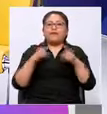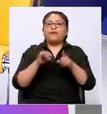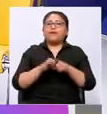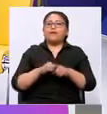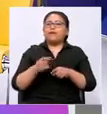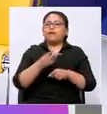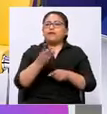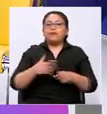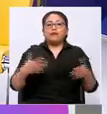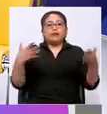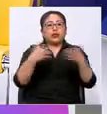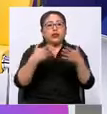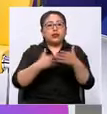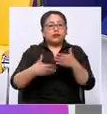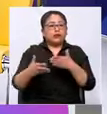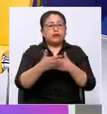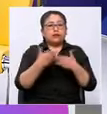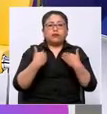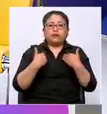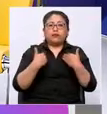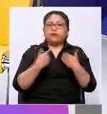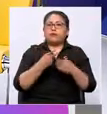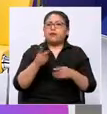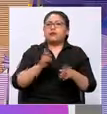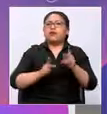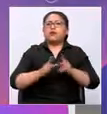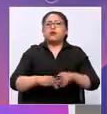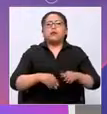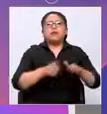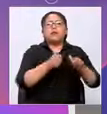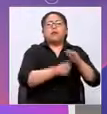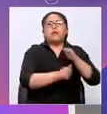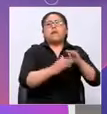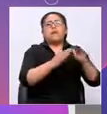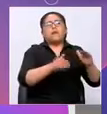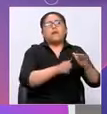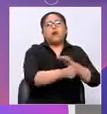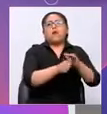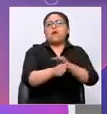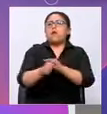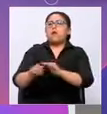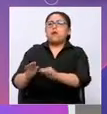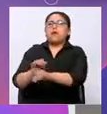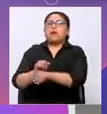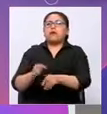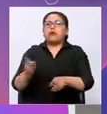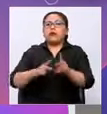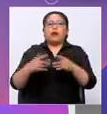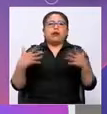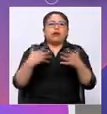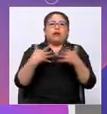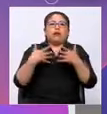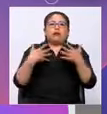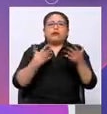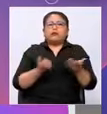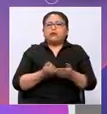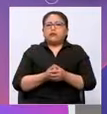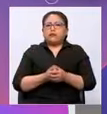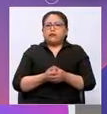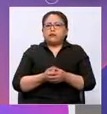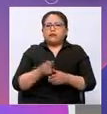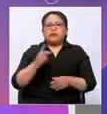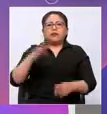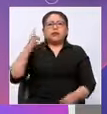el miedo, el miedo que se metía la gente encerrándola con el tema de la pandemia, obviamente, y los beneficios. ¿Quiénes se han beneficiado de la